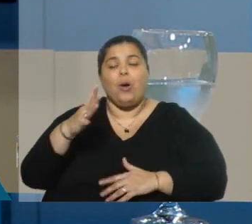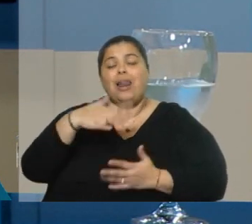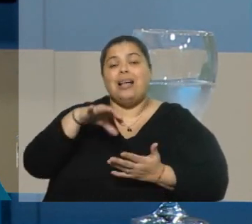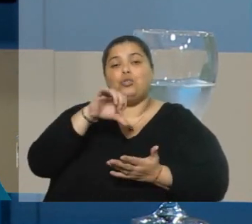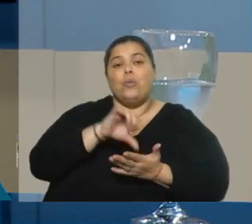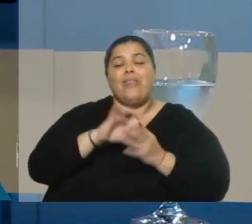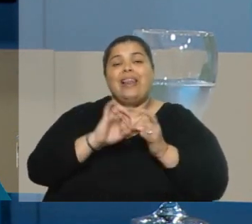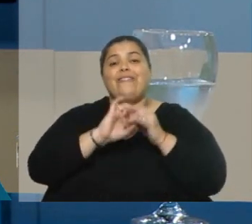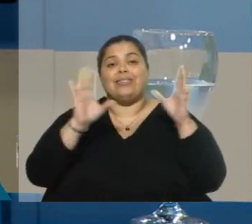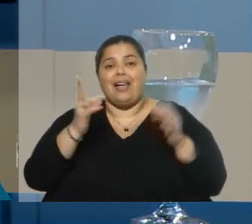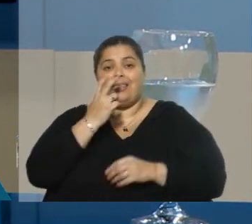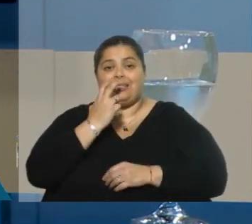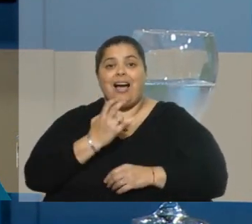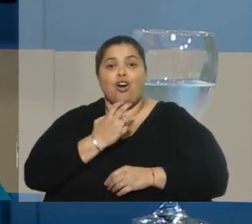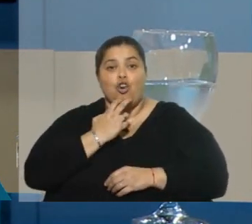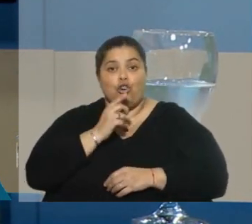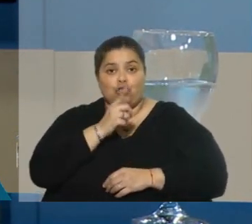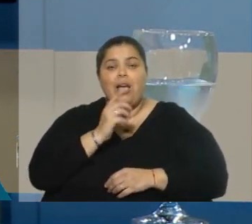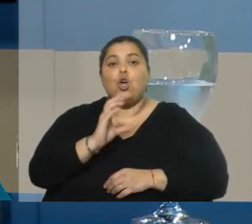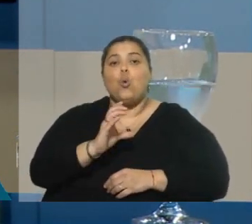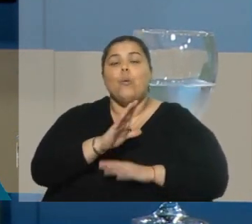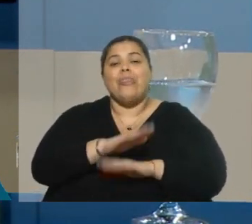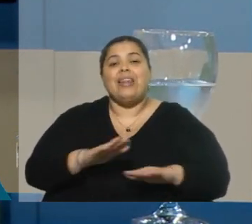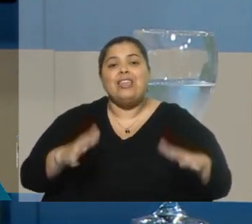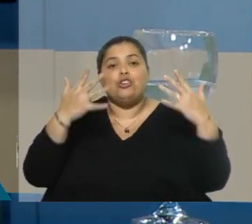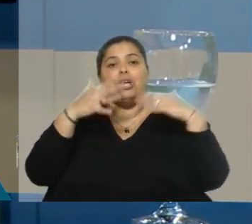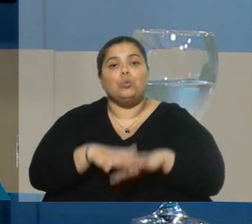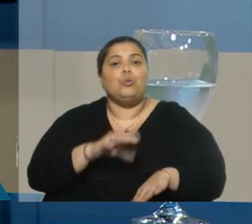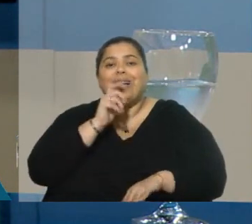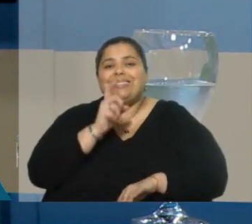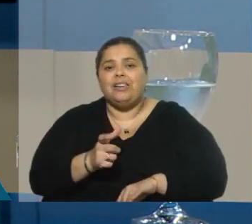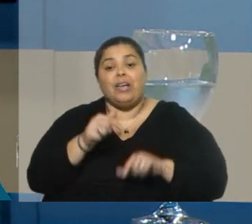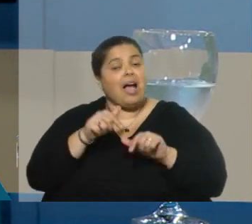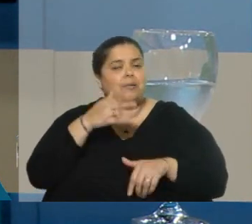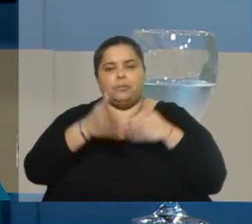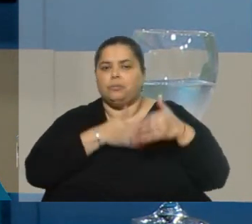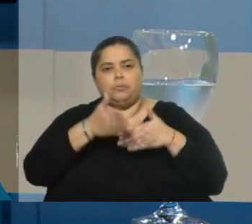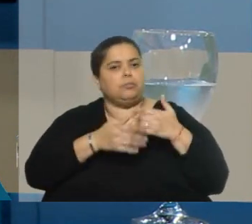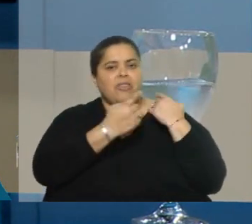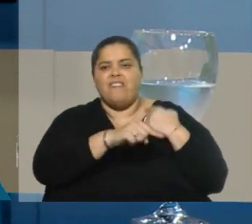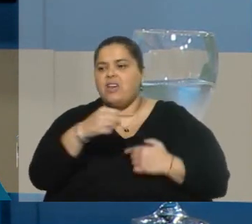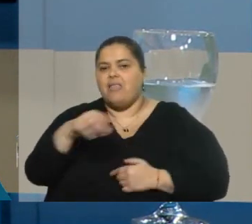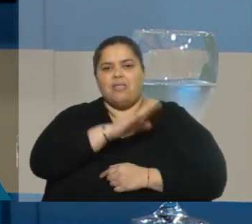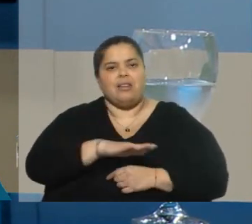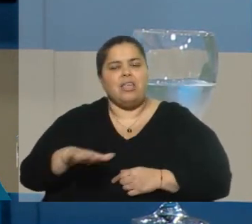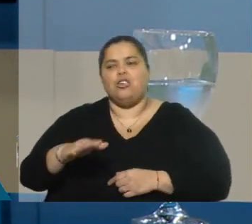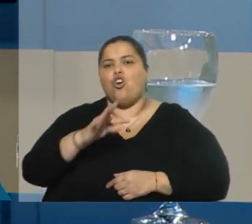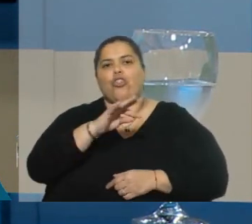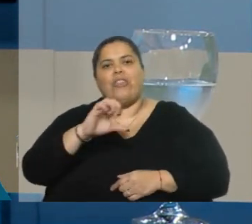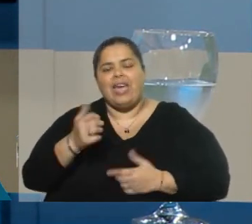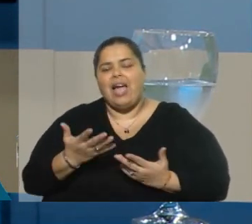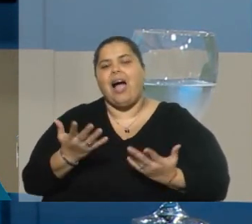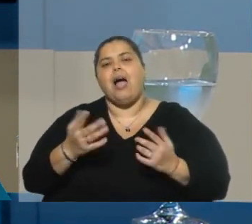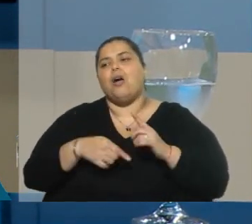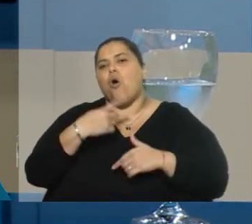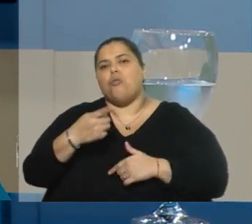San José. ¿Qué quiere decir club de niños inclusivo? Lo que yo acabo de decir. Allí asisten niños de la más diversa condición. Son niños con TEA, niños que